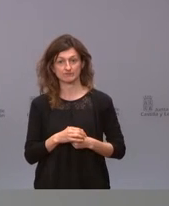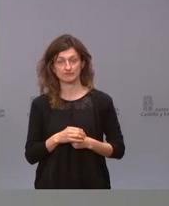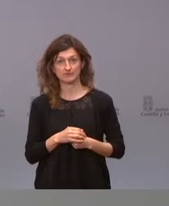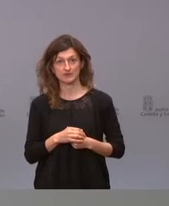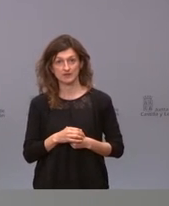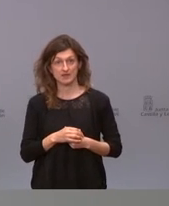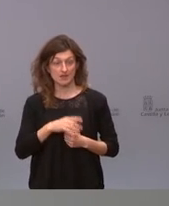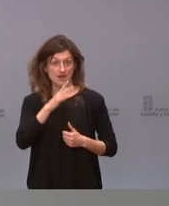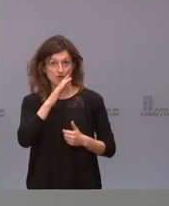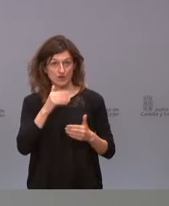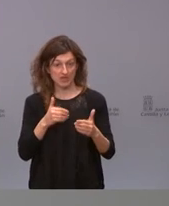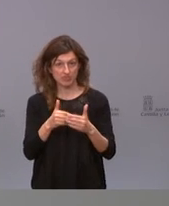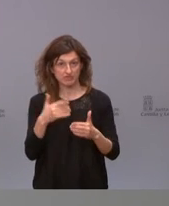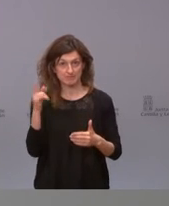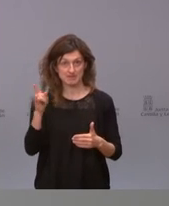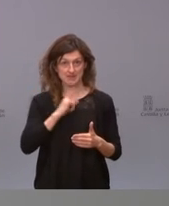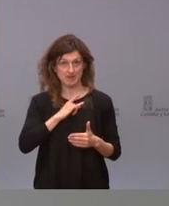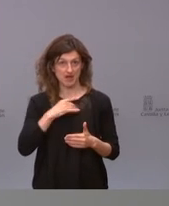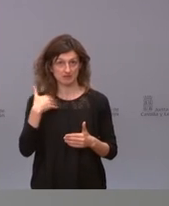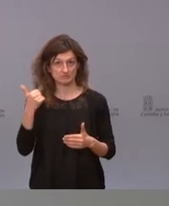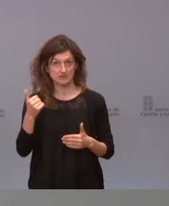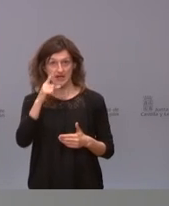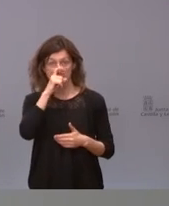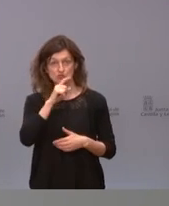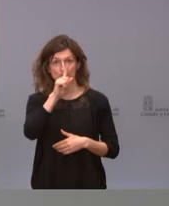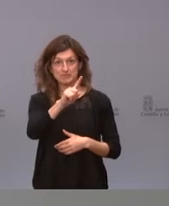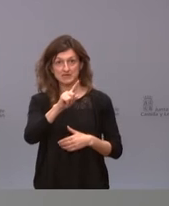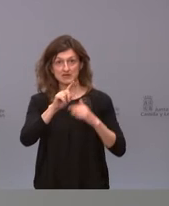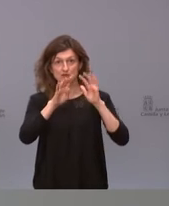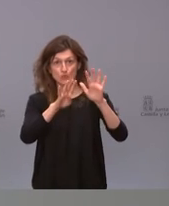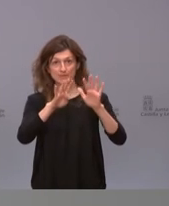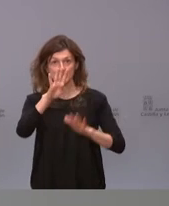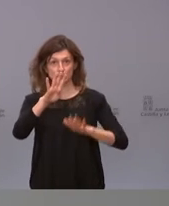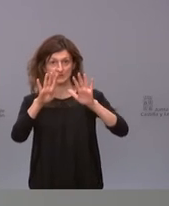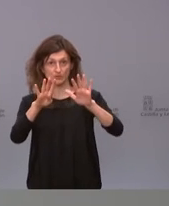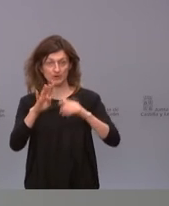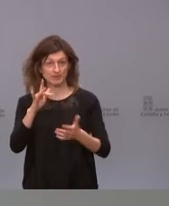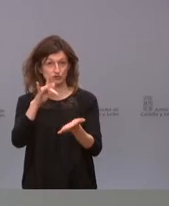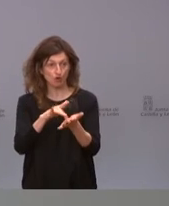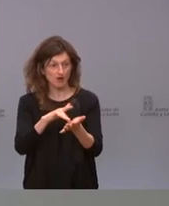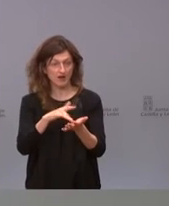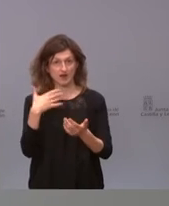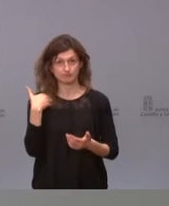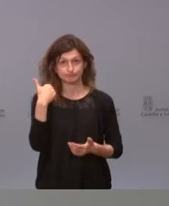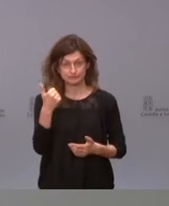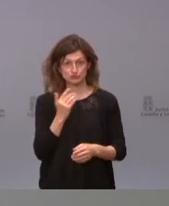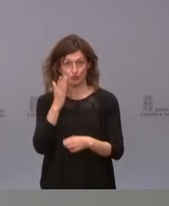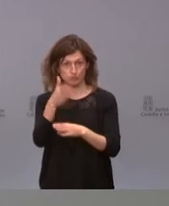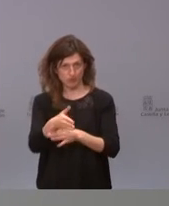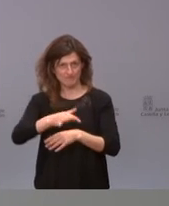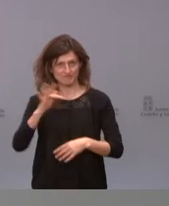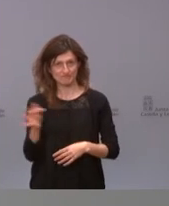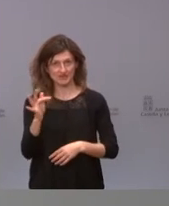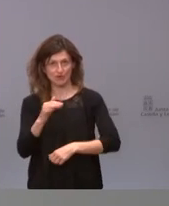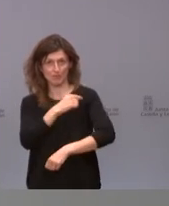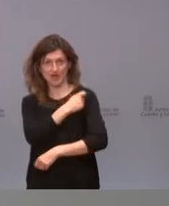en estos días me llamarán soy de 1959 por lo tanto cuando me toque ahí estaré pondré mi